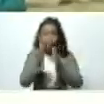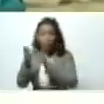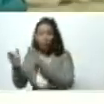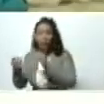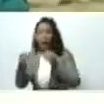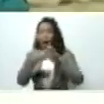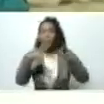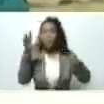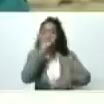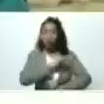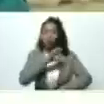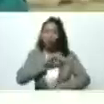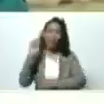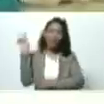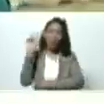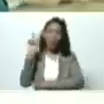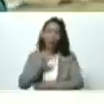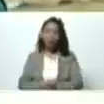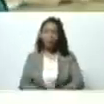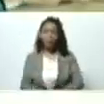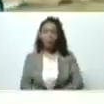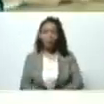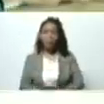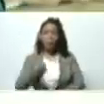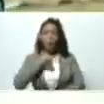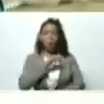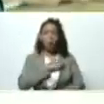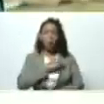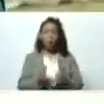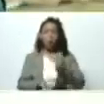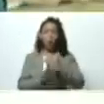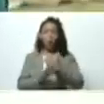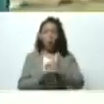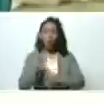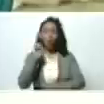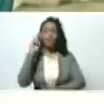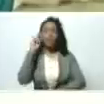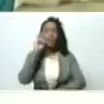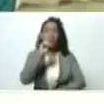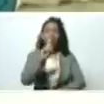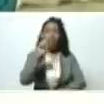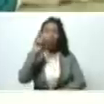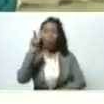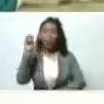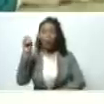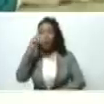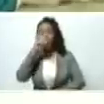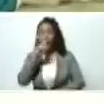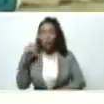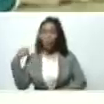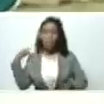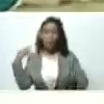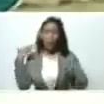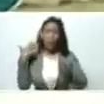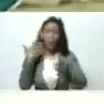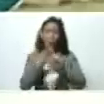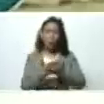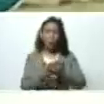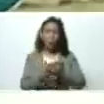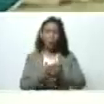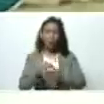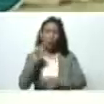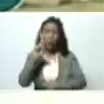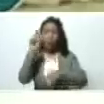venezolano nosotros tuvimos 120 años de un